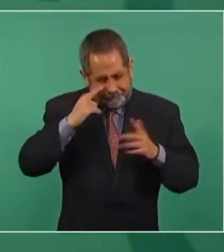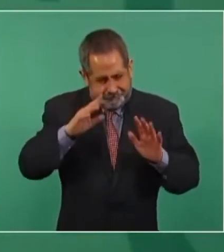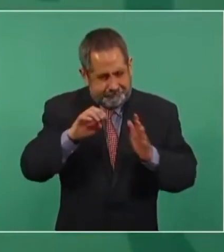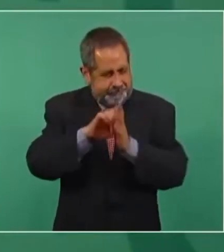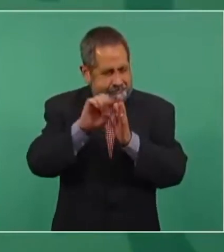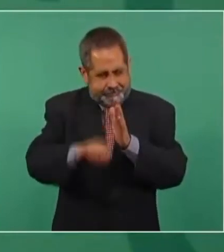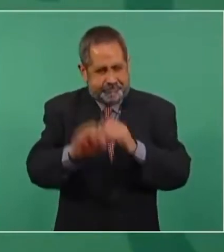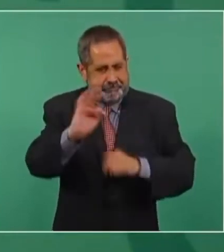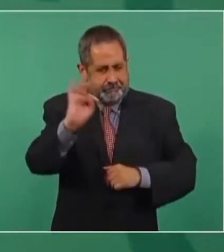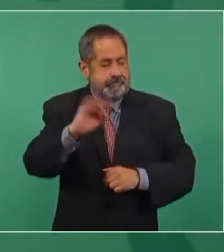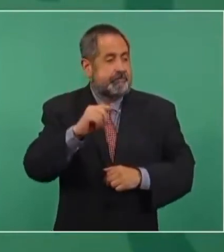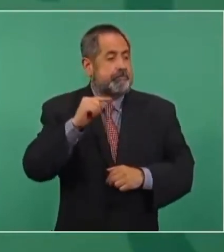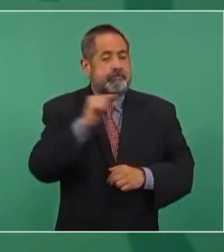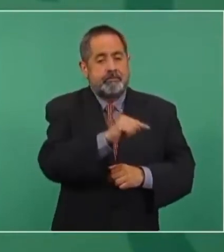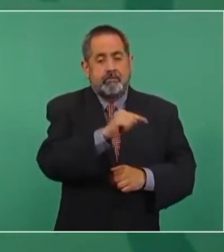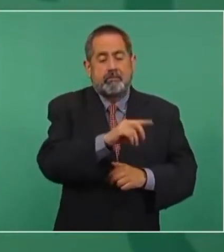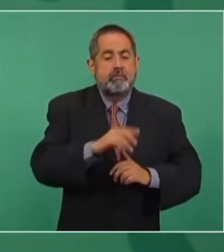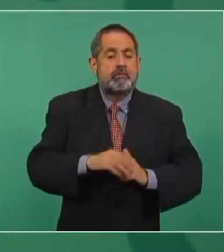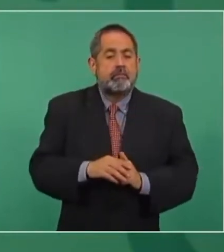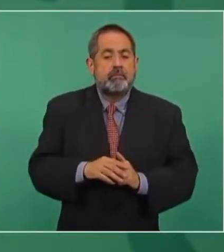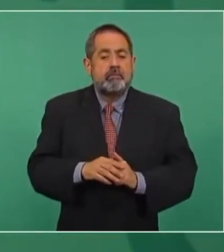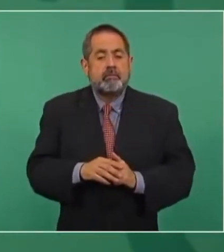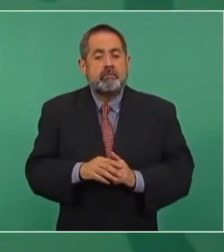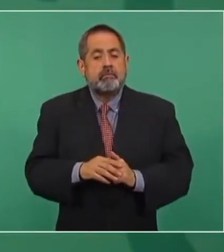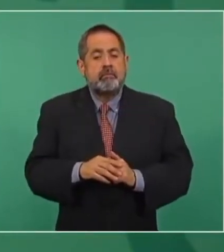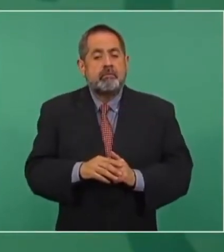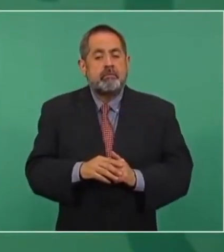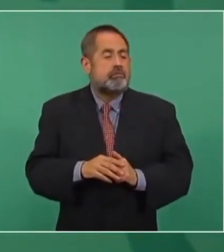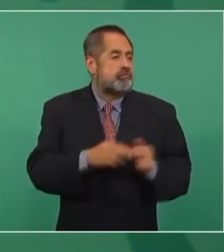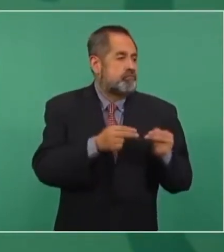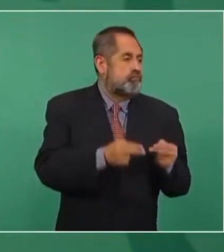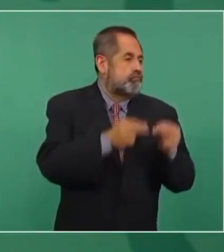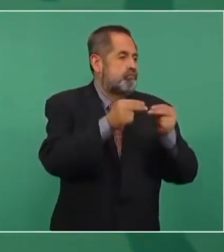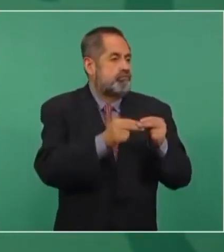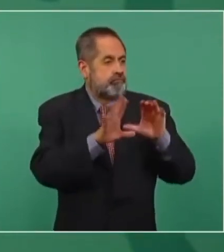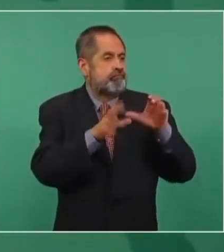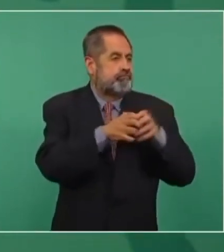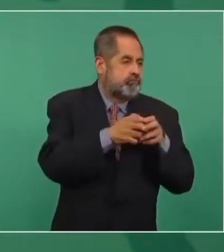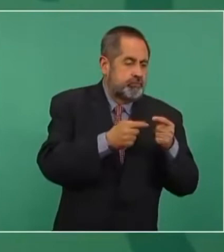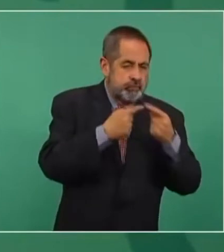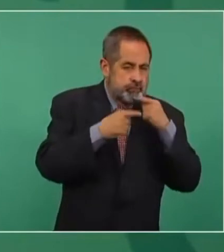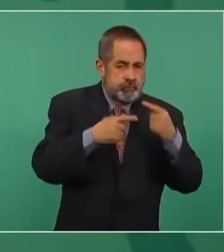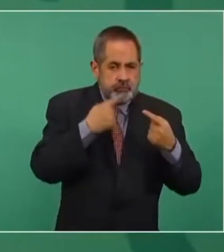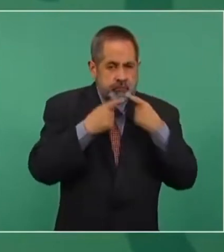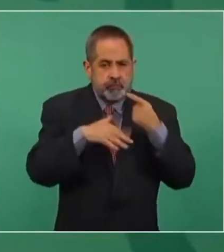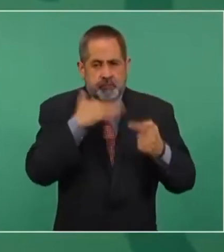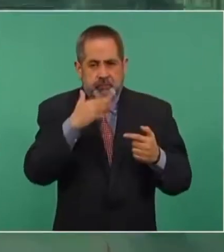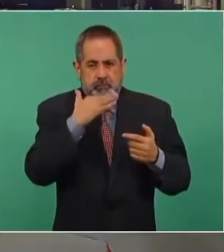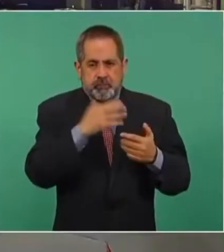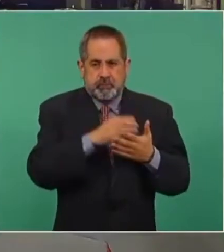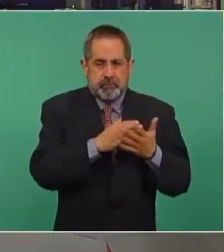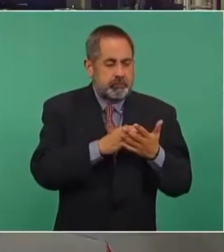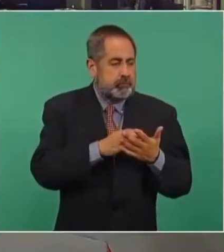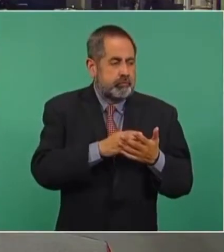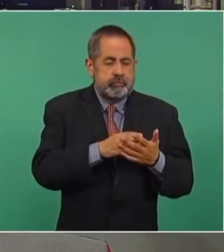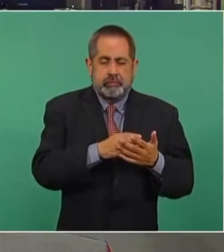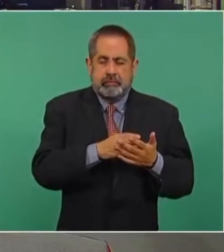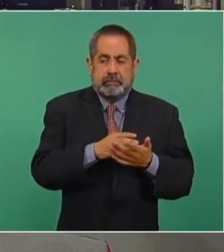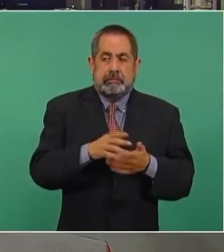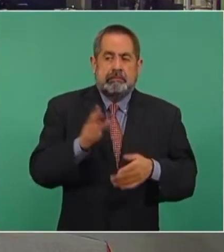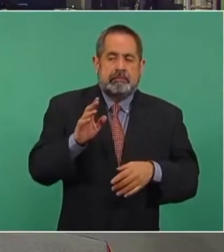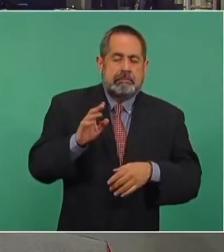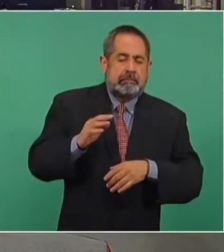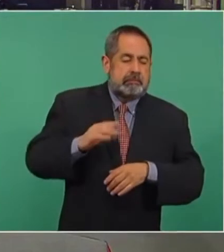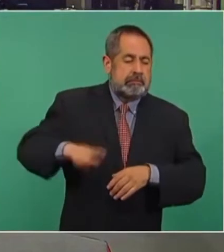de que hicieran sus negocios al amparo del poder público